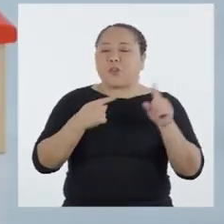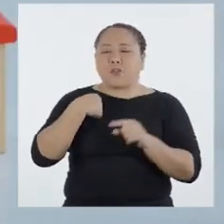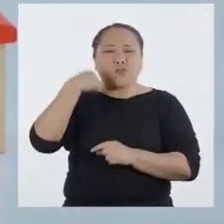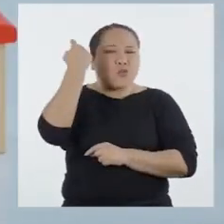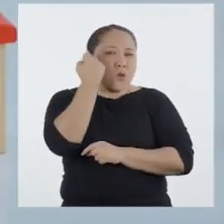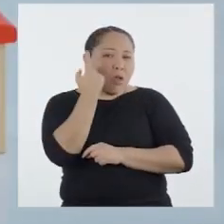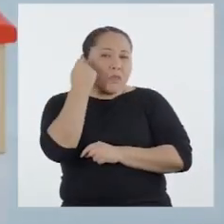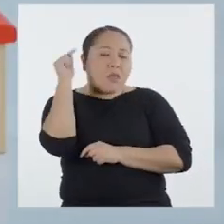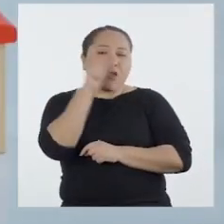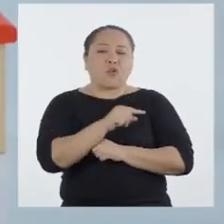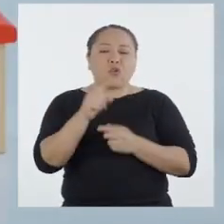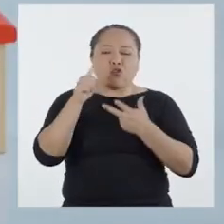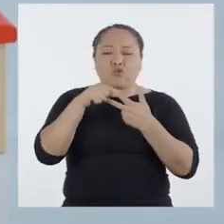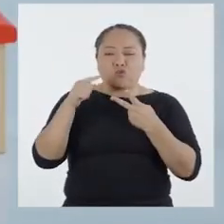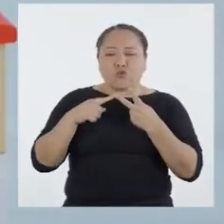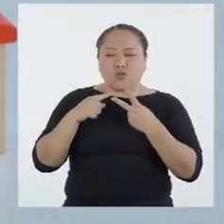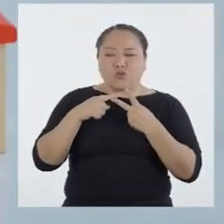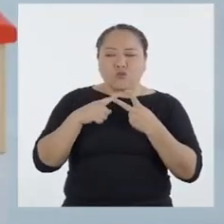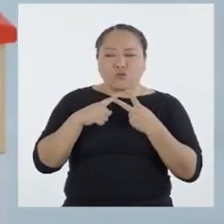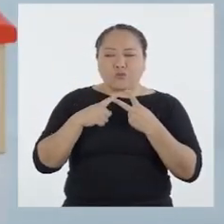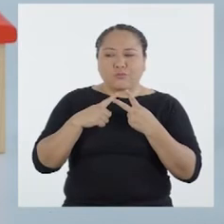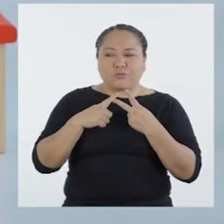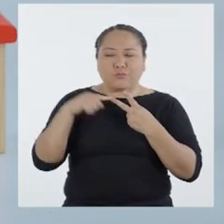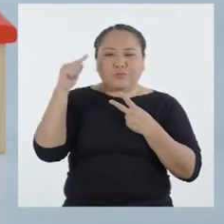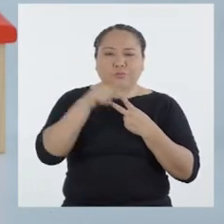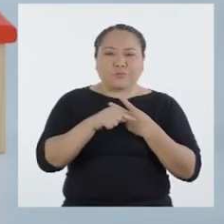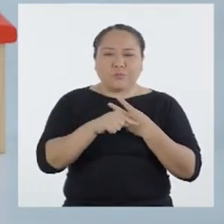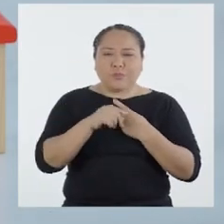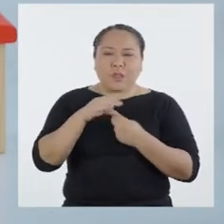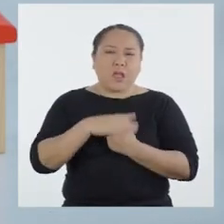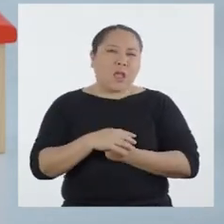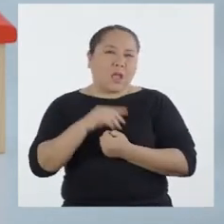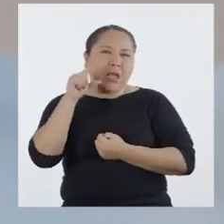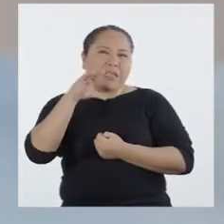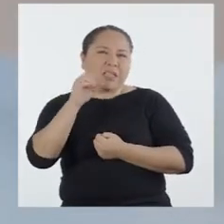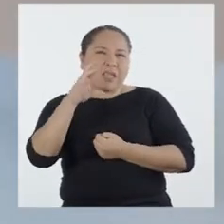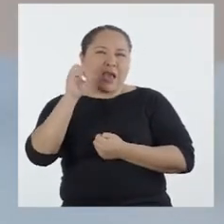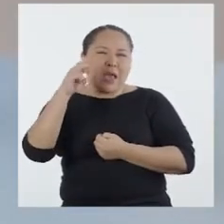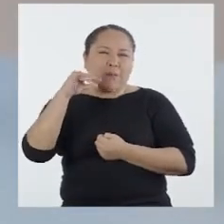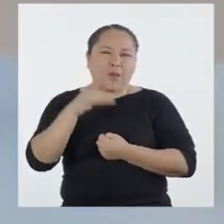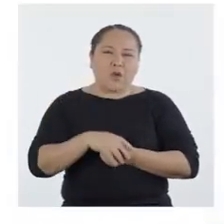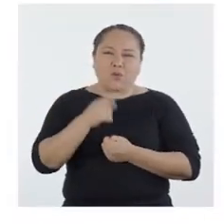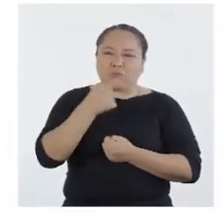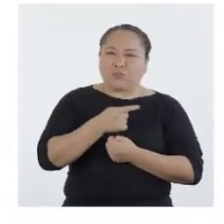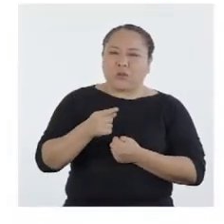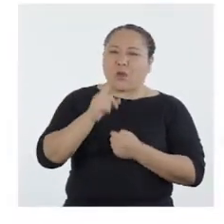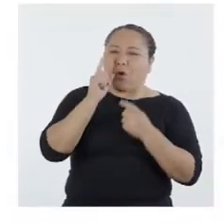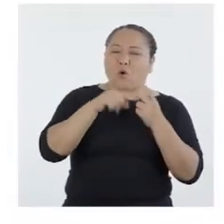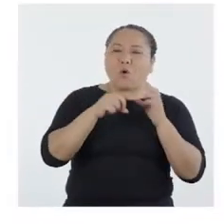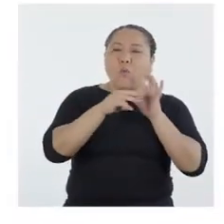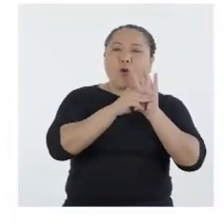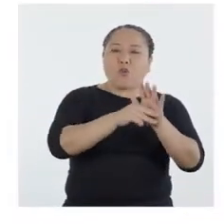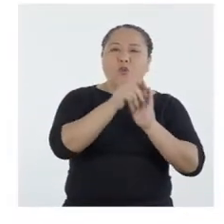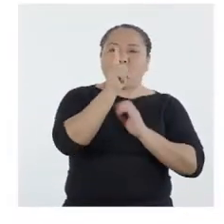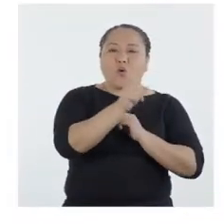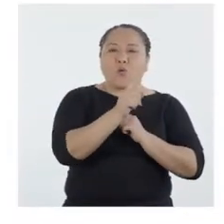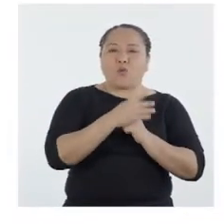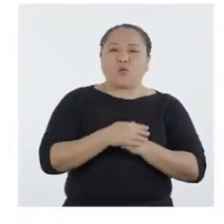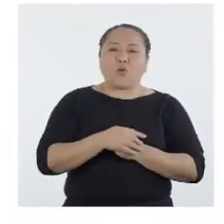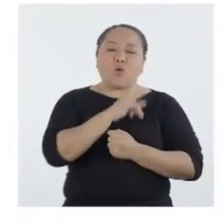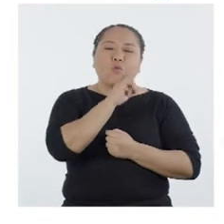por lo que entiendo, son dos opciones. Lata o cerámica. ¡Exacto! El modelo 1